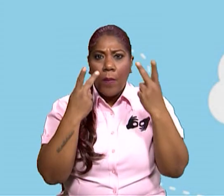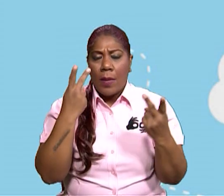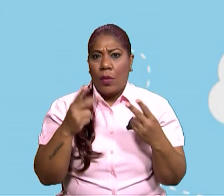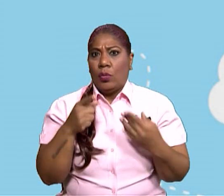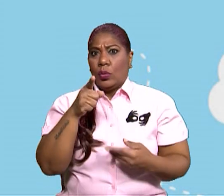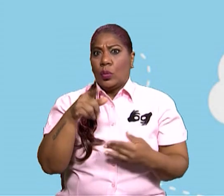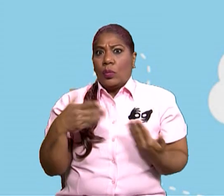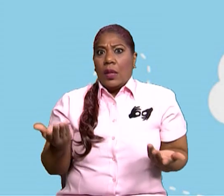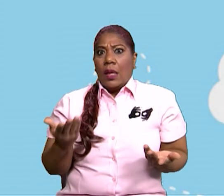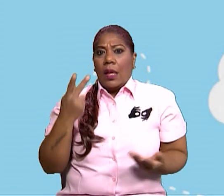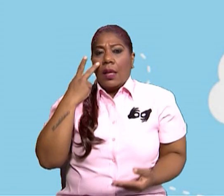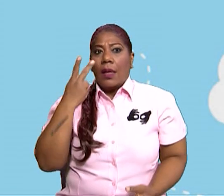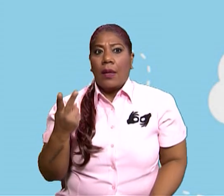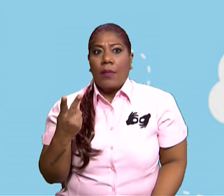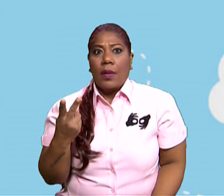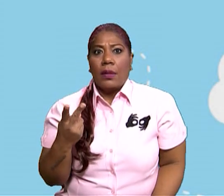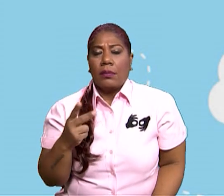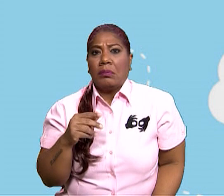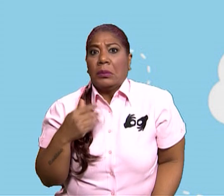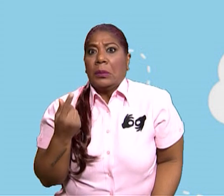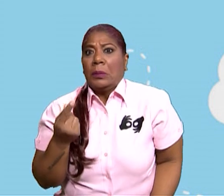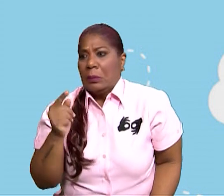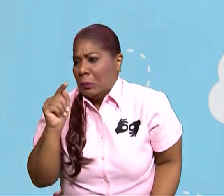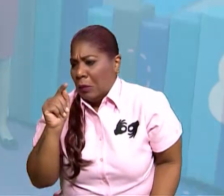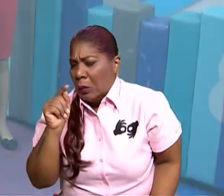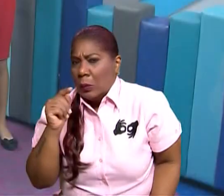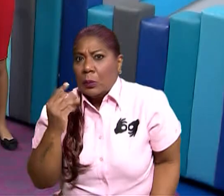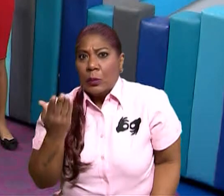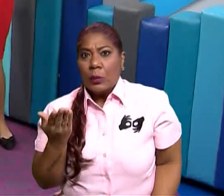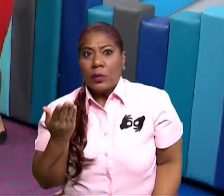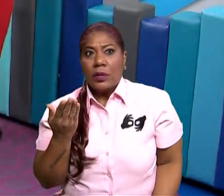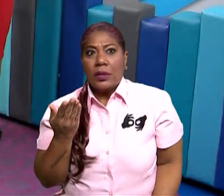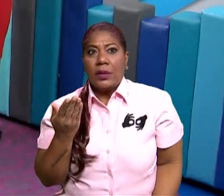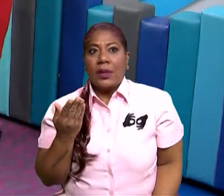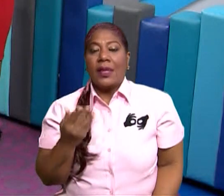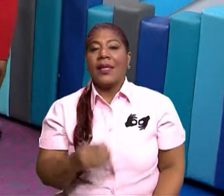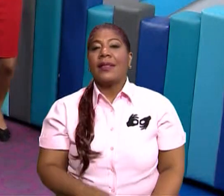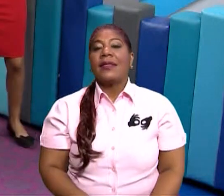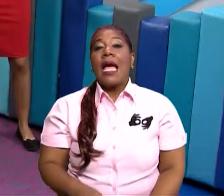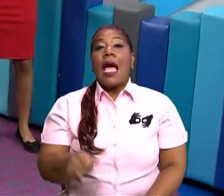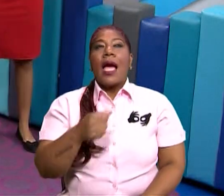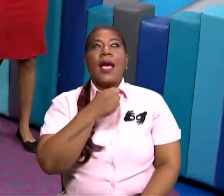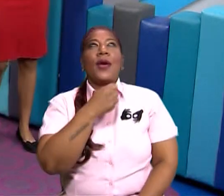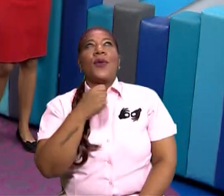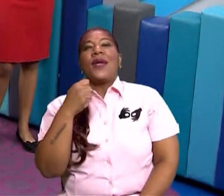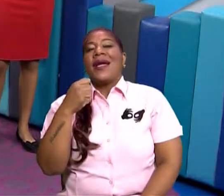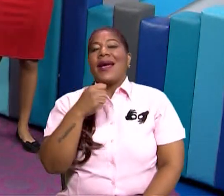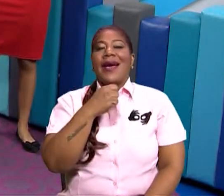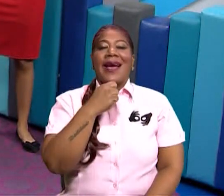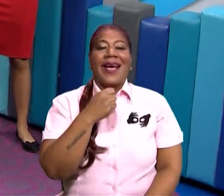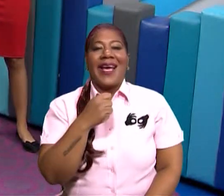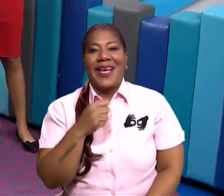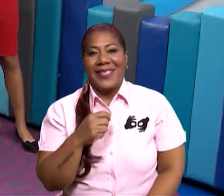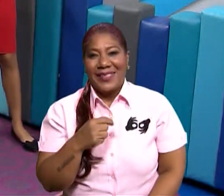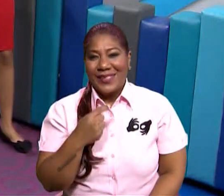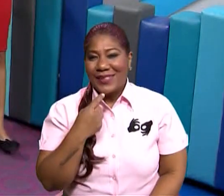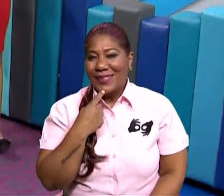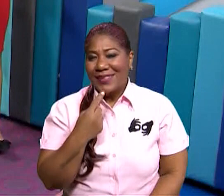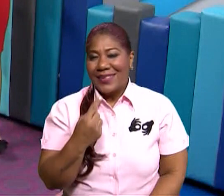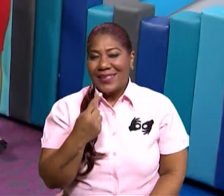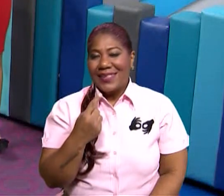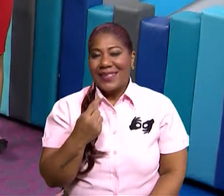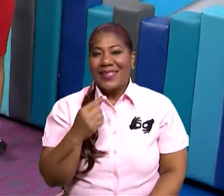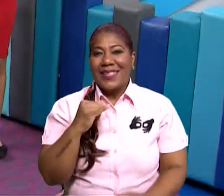ves? Una cosita. ¿Qué cosita? Se me pega. No, maestro. Dele, dele. Seguimos, seguimos. musiquita es sabrosa, Vamos,